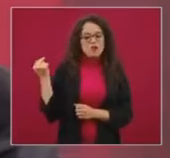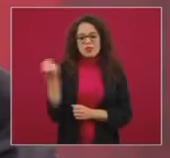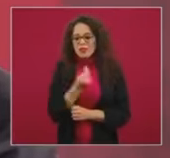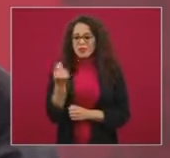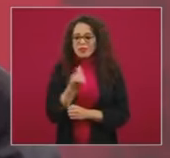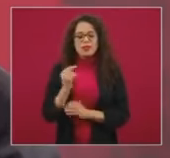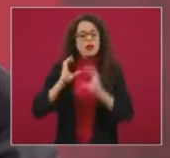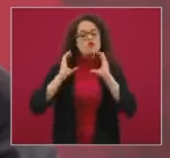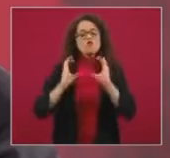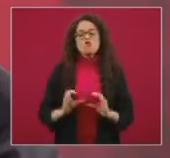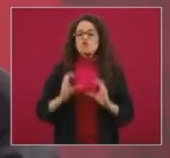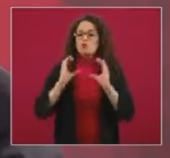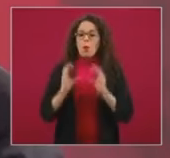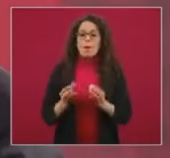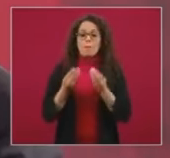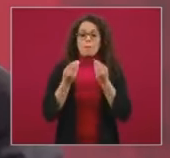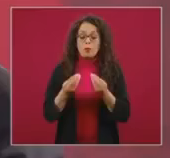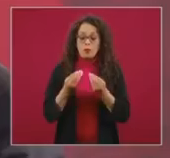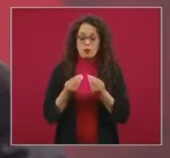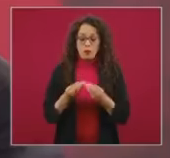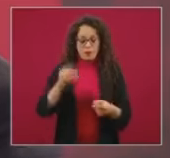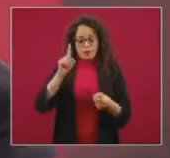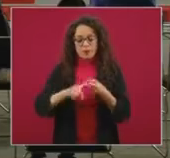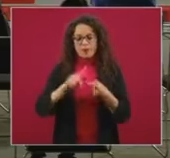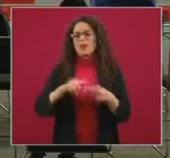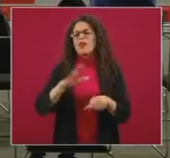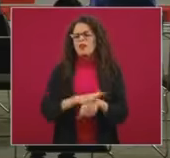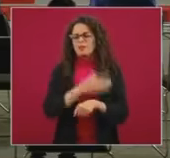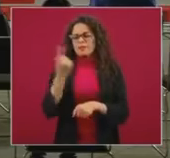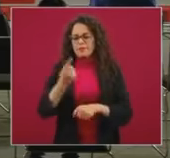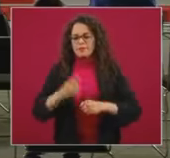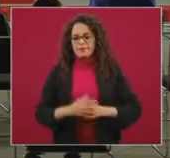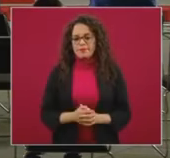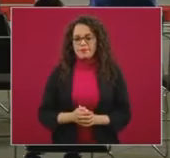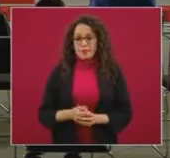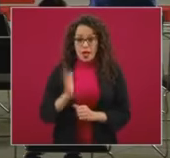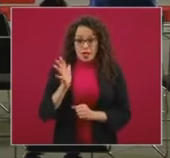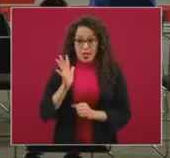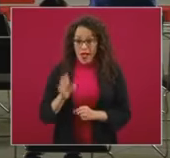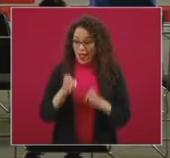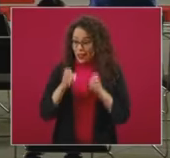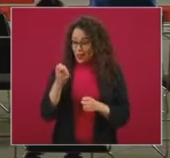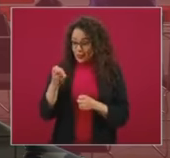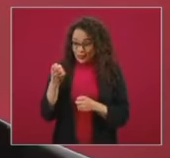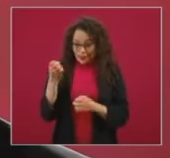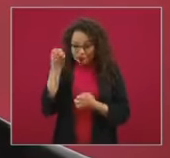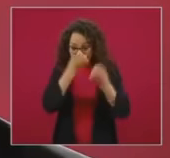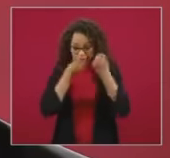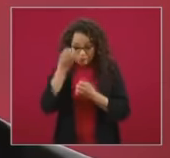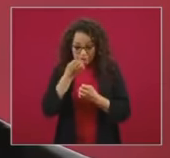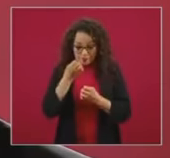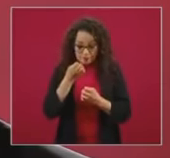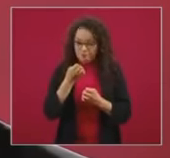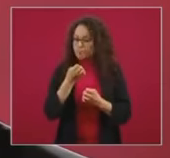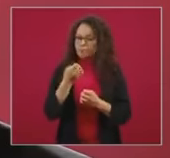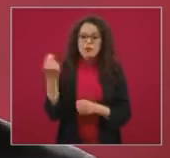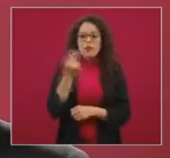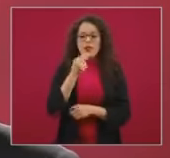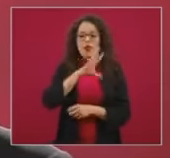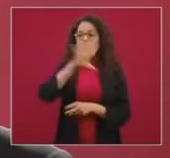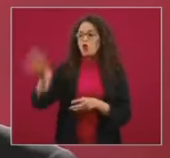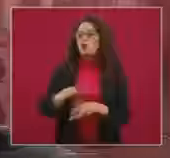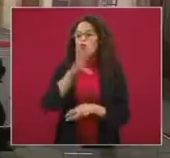mesurados. En primera, porque no basta con el análisis preliminar, se tiene que completar todo el estudio.